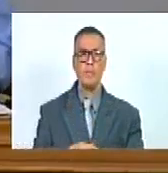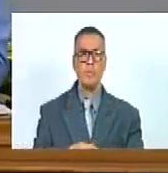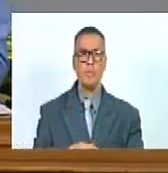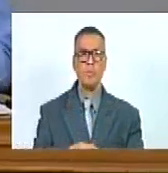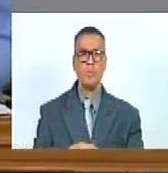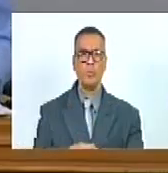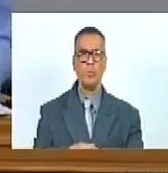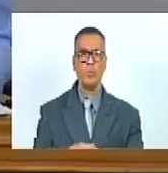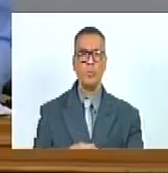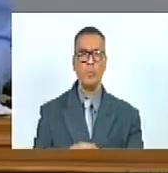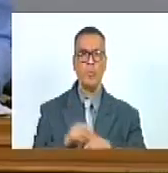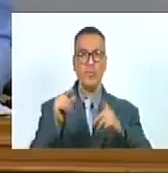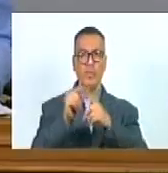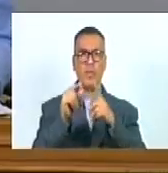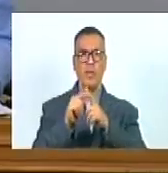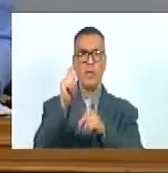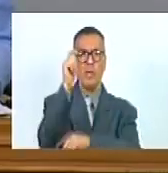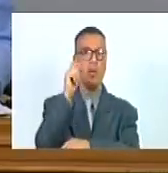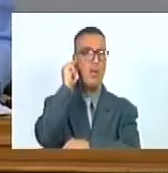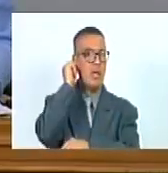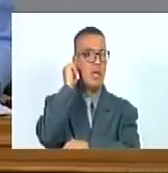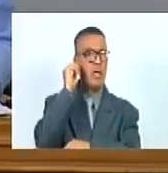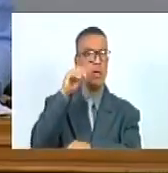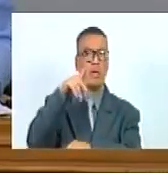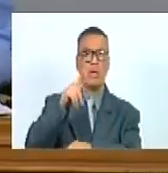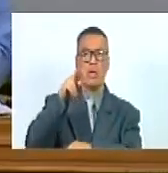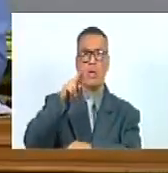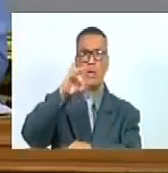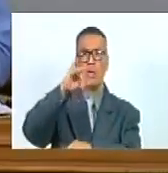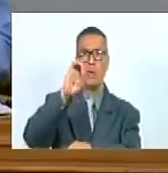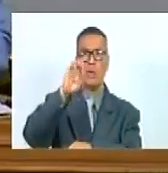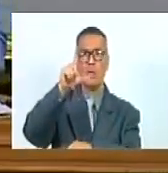darle la palabra a la diputada Cariela Aray